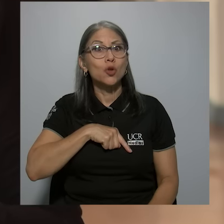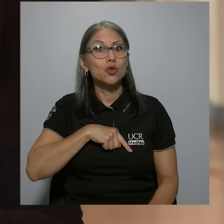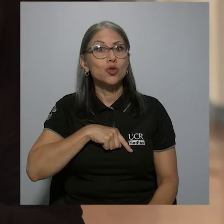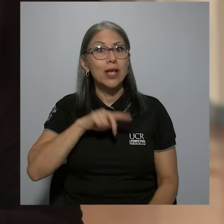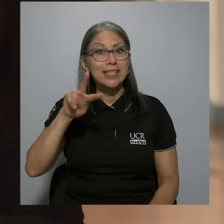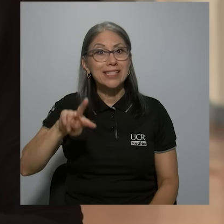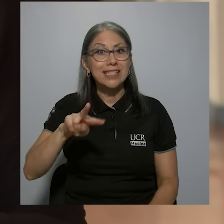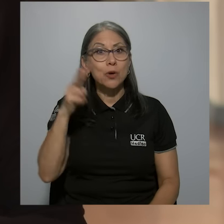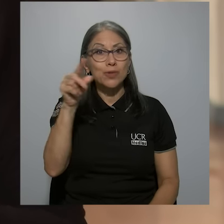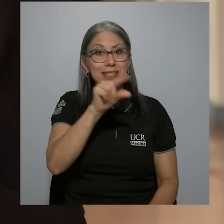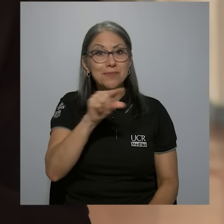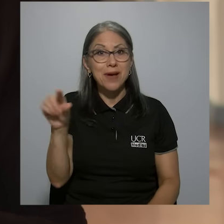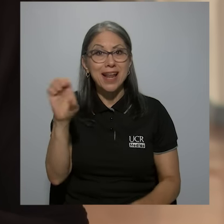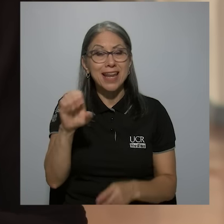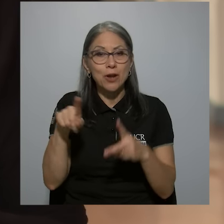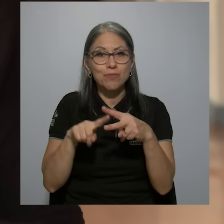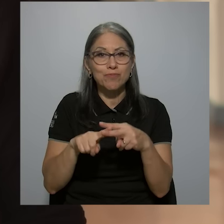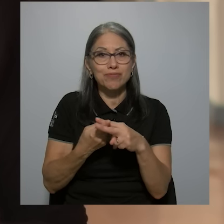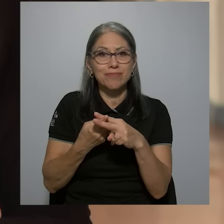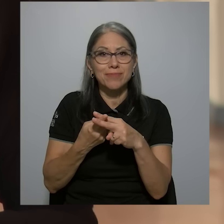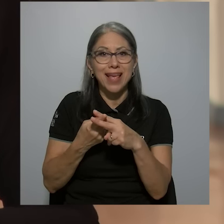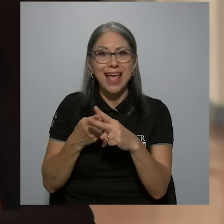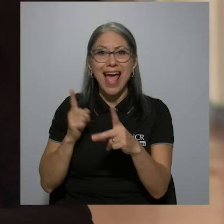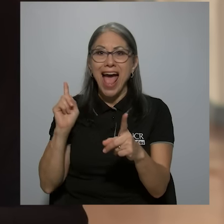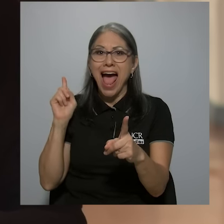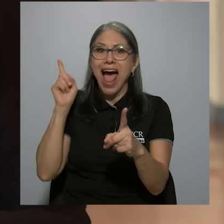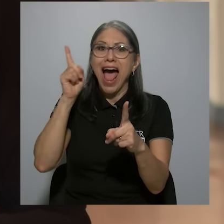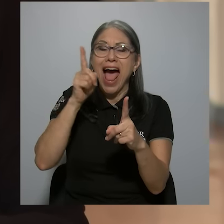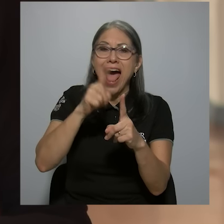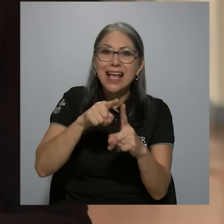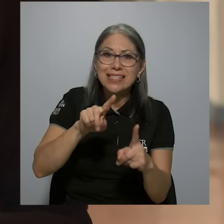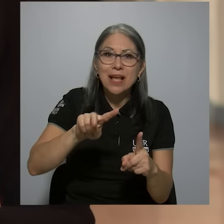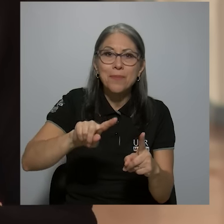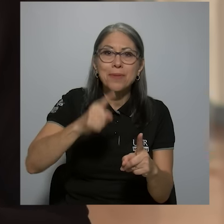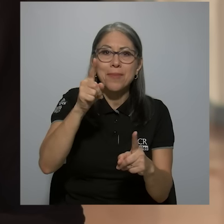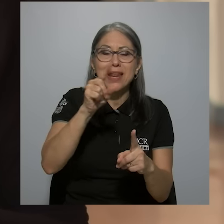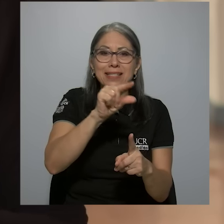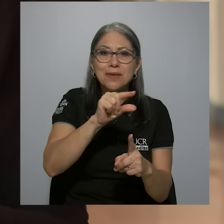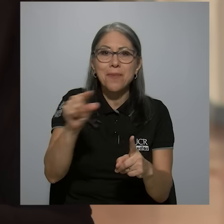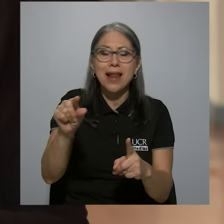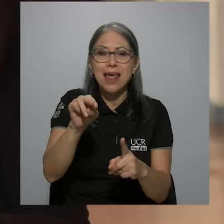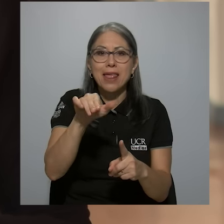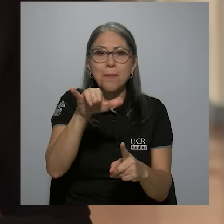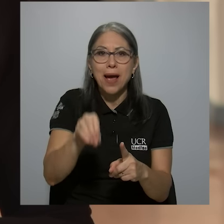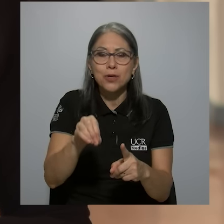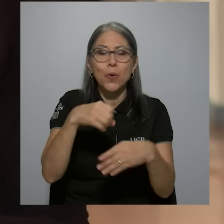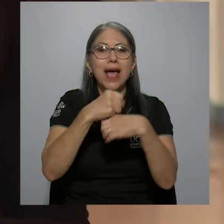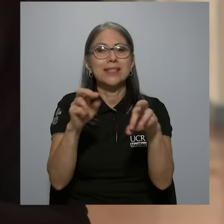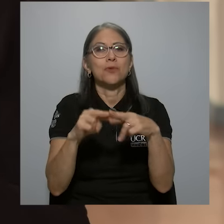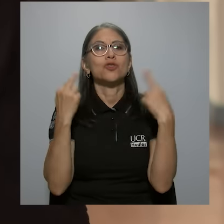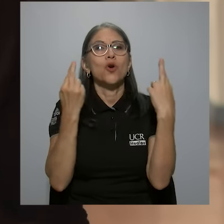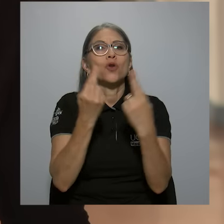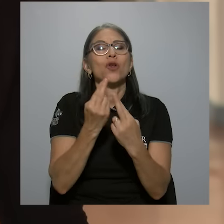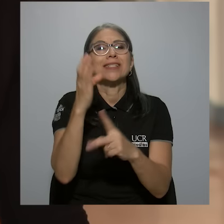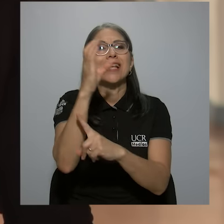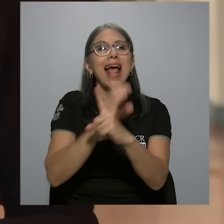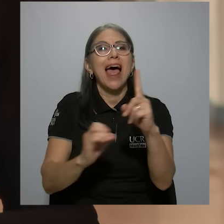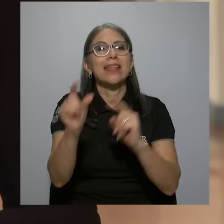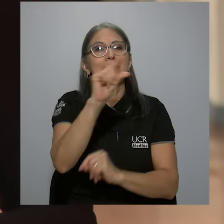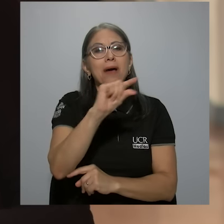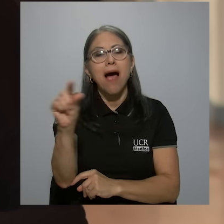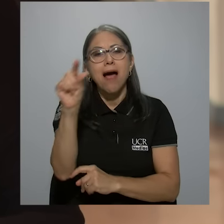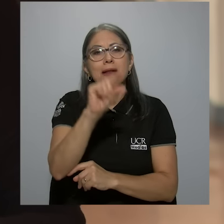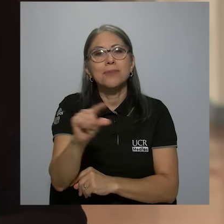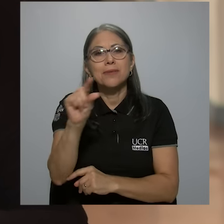segunda semana de enero y a partir de ahí hasta la primera semana de mayo tenemos reuniones semanales, a veces una vez